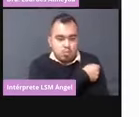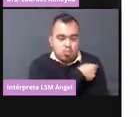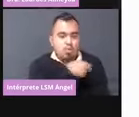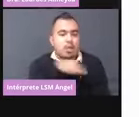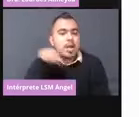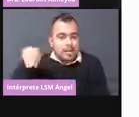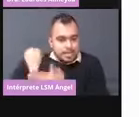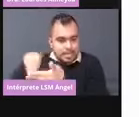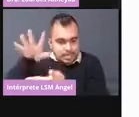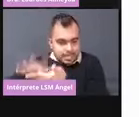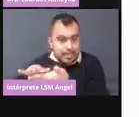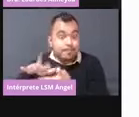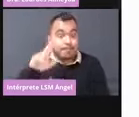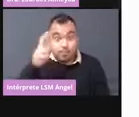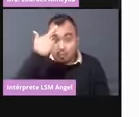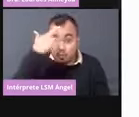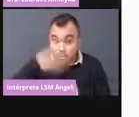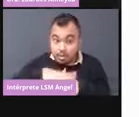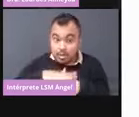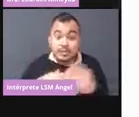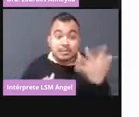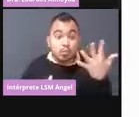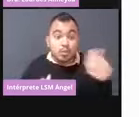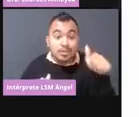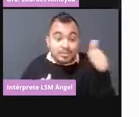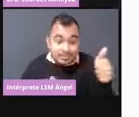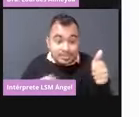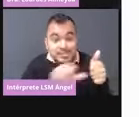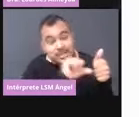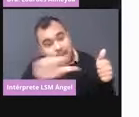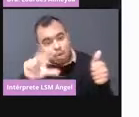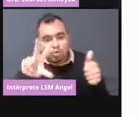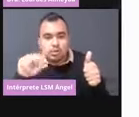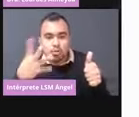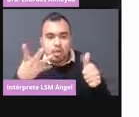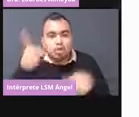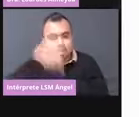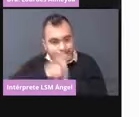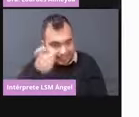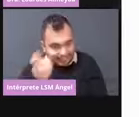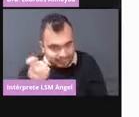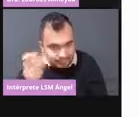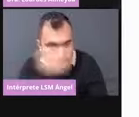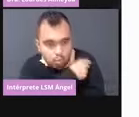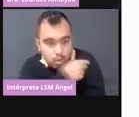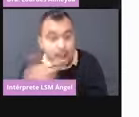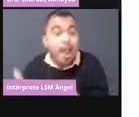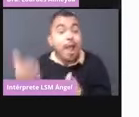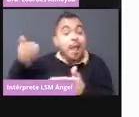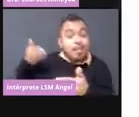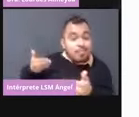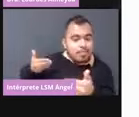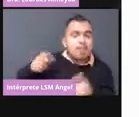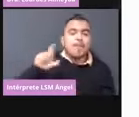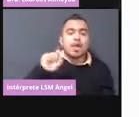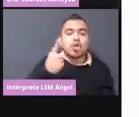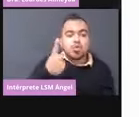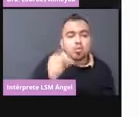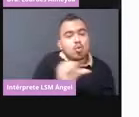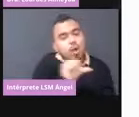56 a 84 días, la anterior eran de 21 a 42. Pero son diferentes los